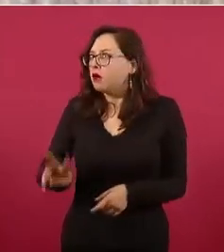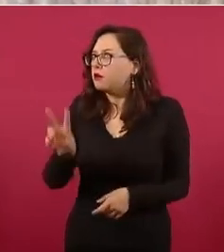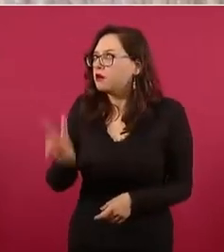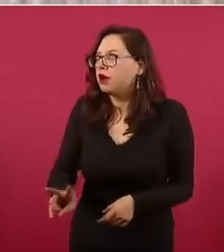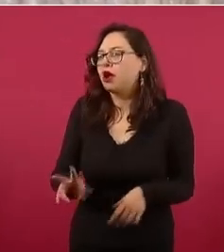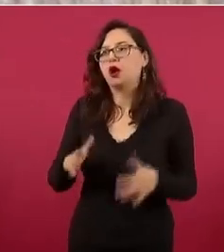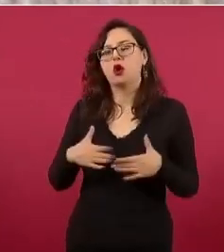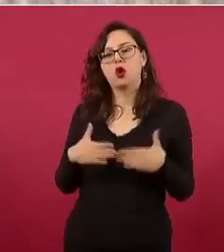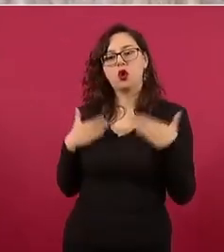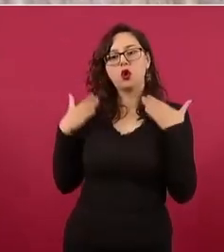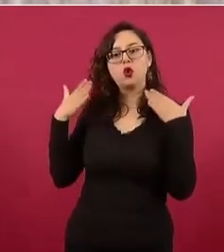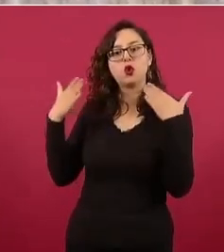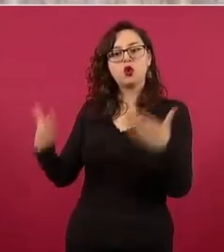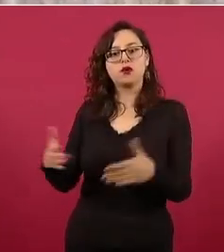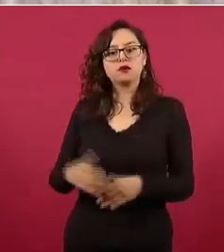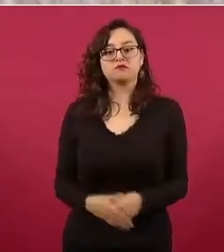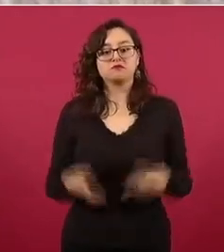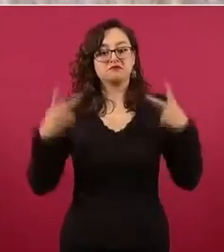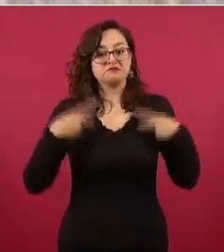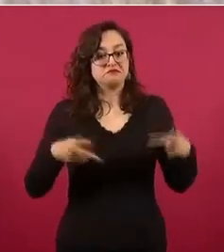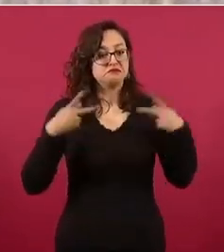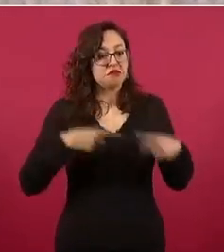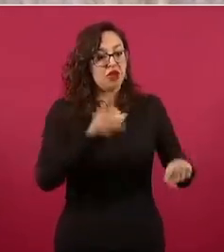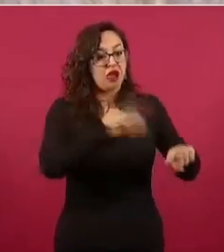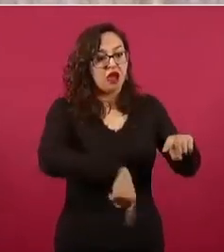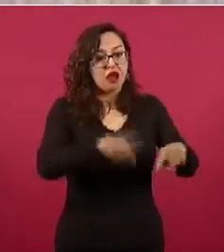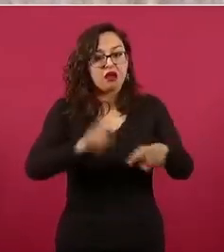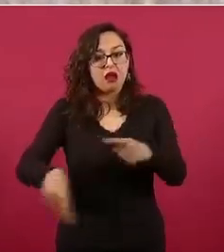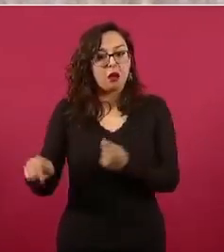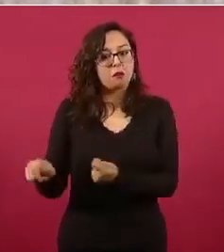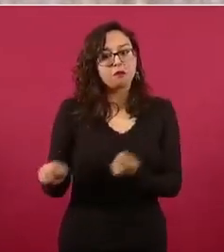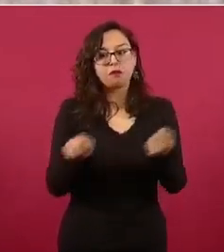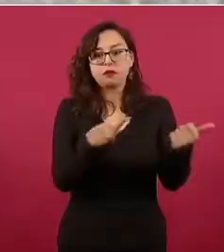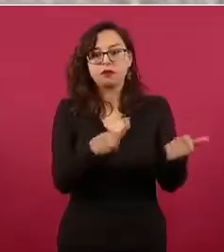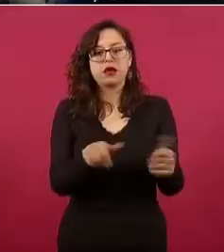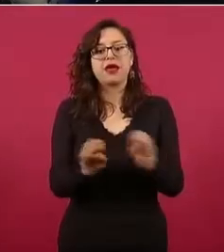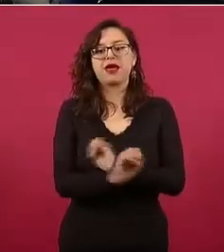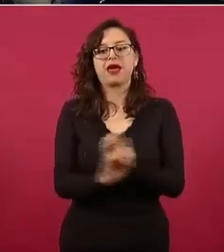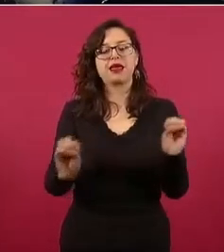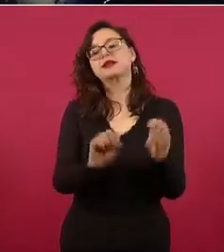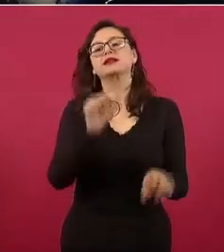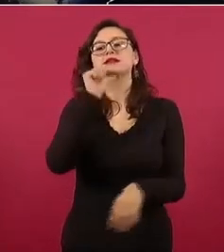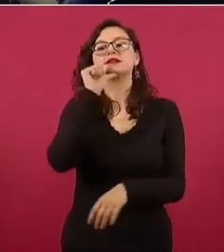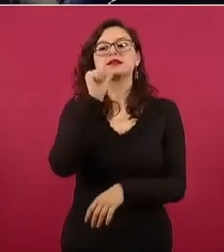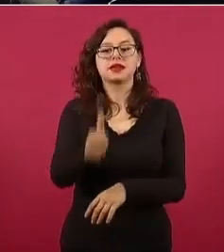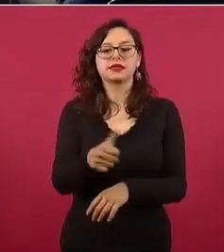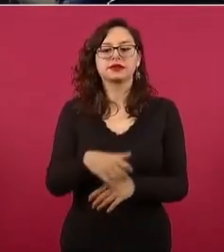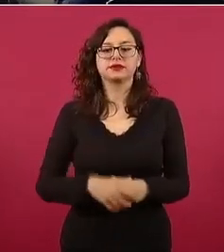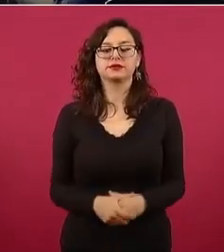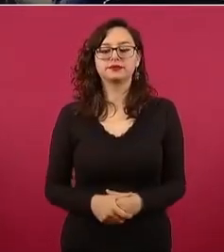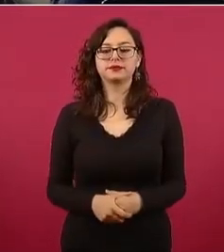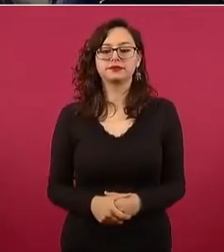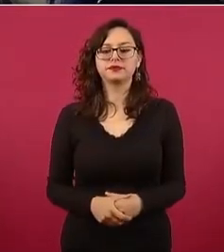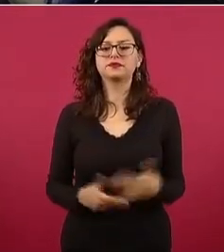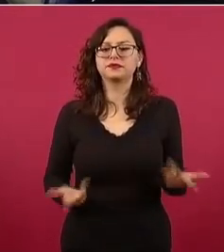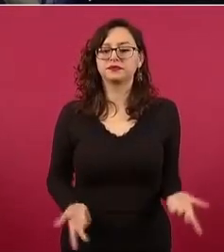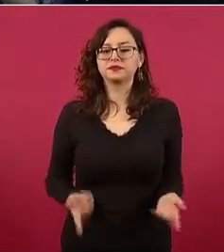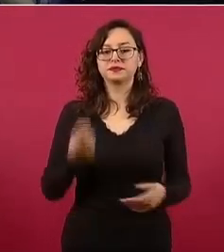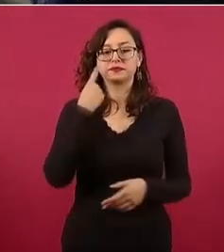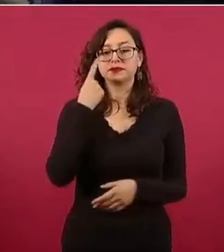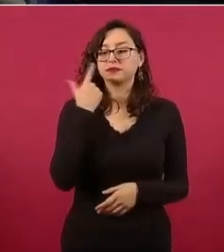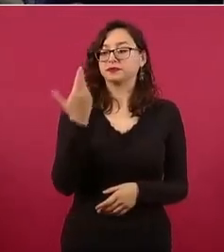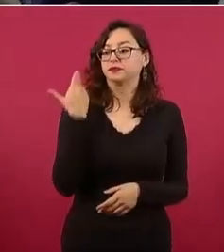despedir a nadie. Tuvimos problemas en Nayarit ahora con 70